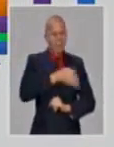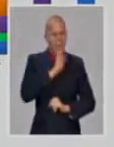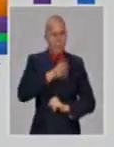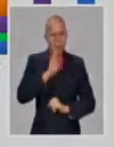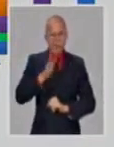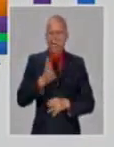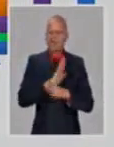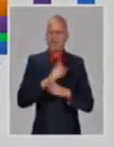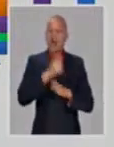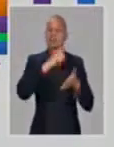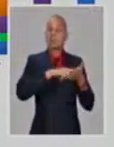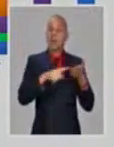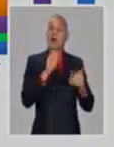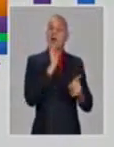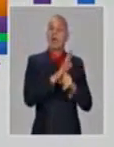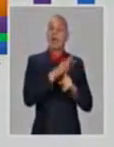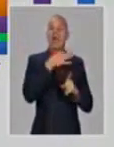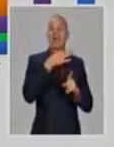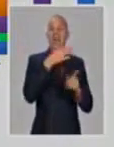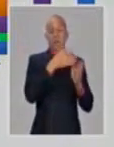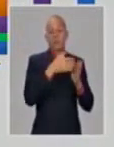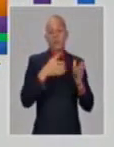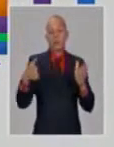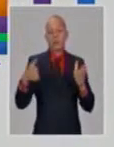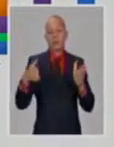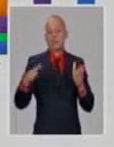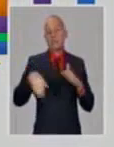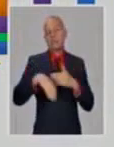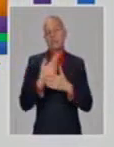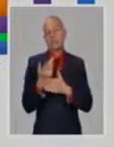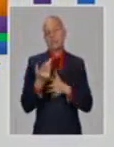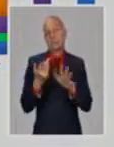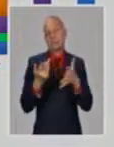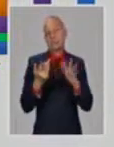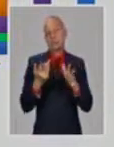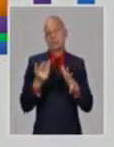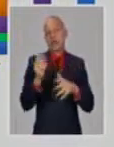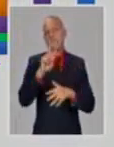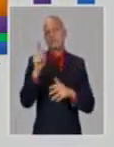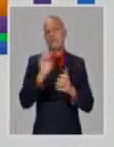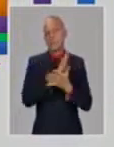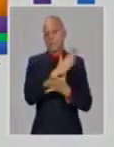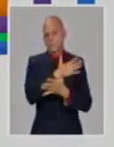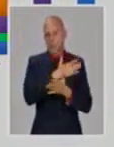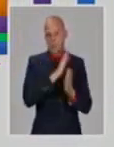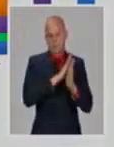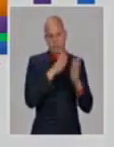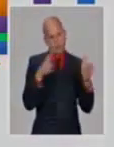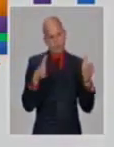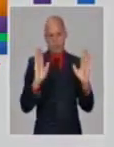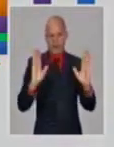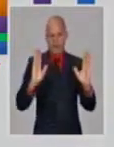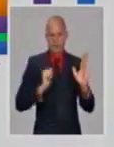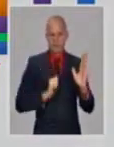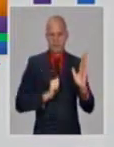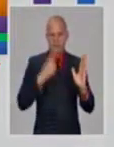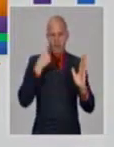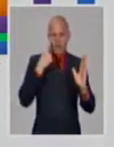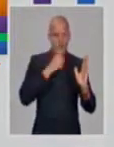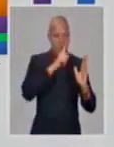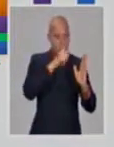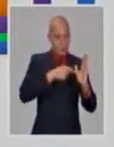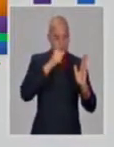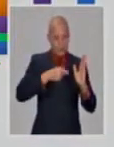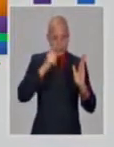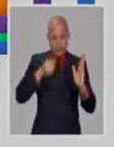semana desde enero hasta el 21 de marzo. Si pueden ver,